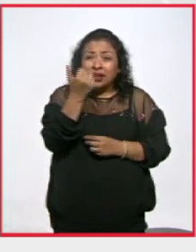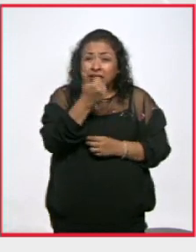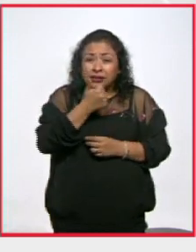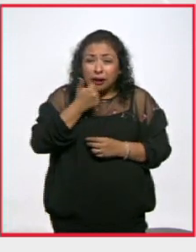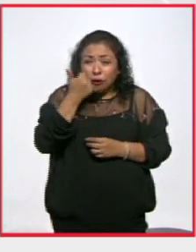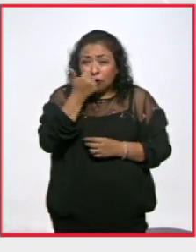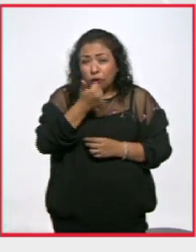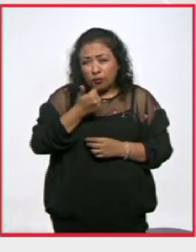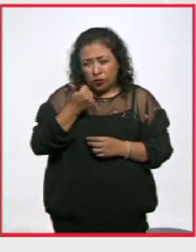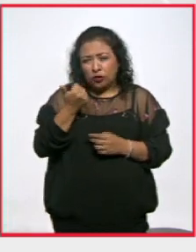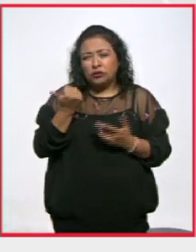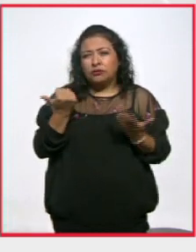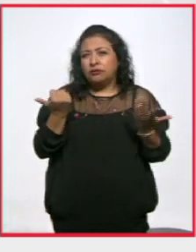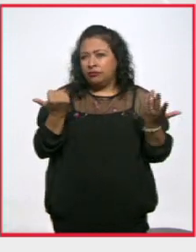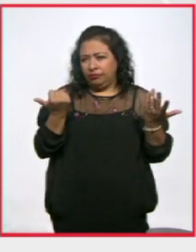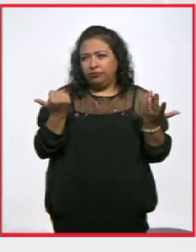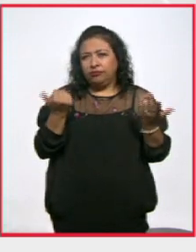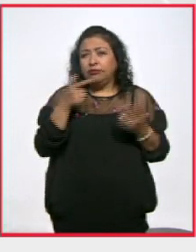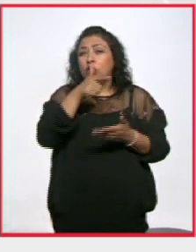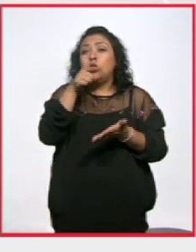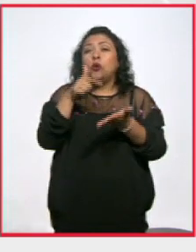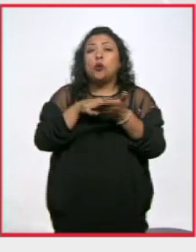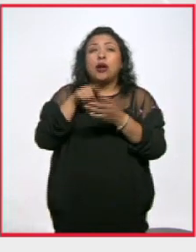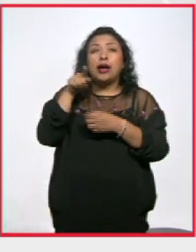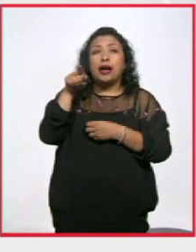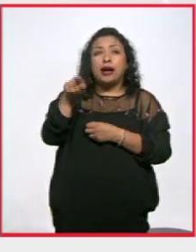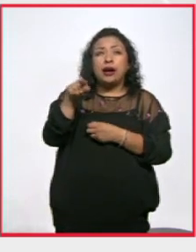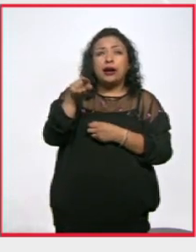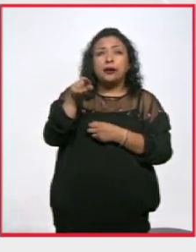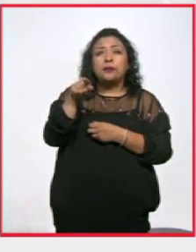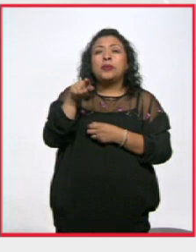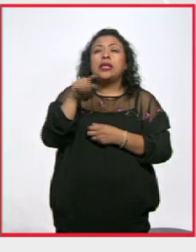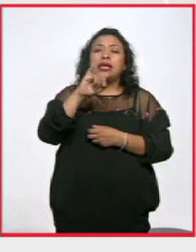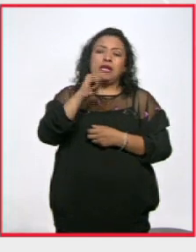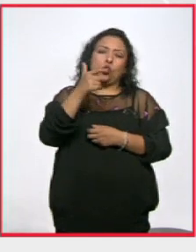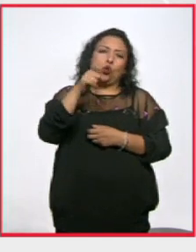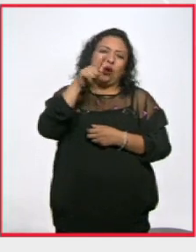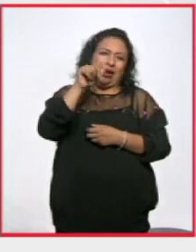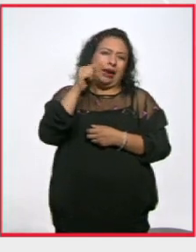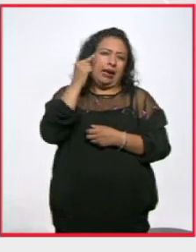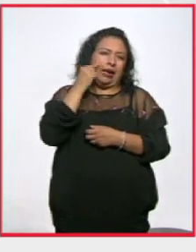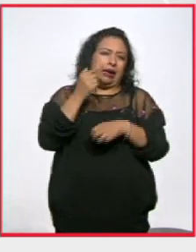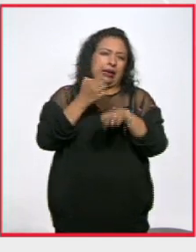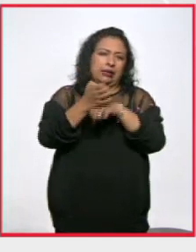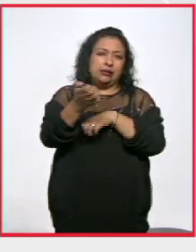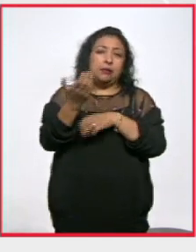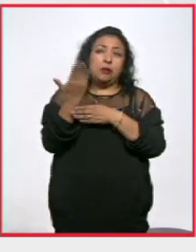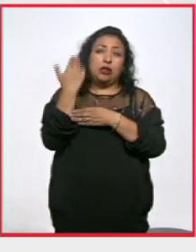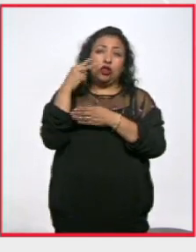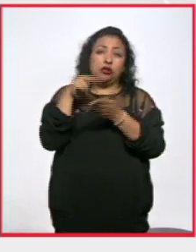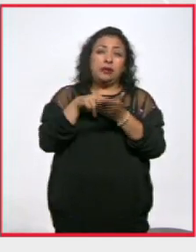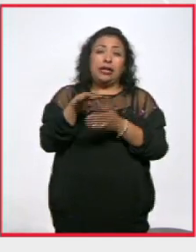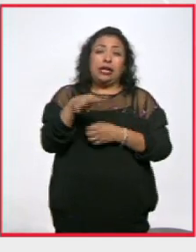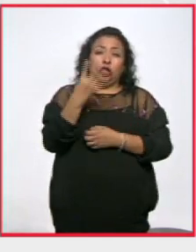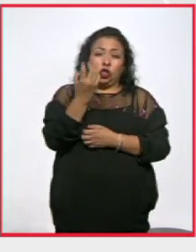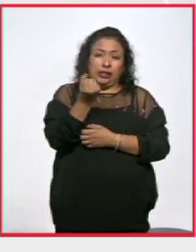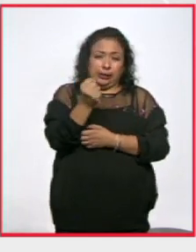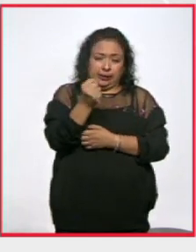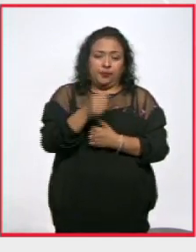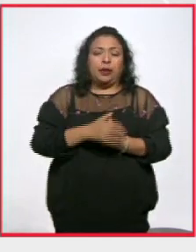estudiantes en Iguala, Guerrero, en septiembre de 2014,